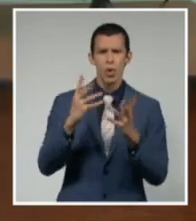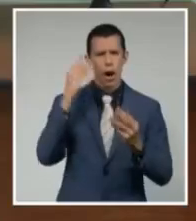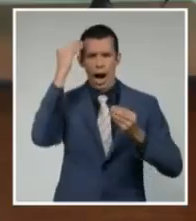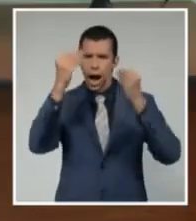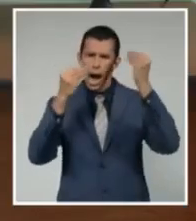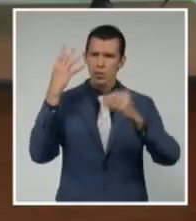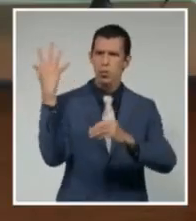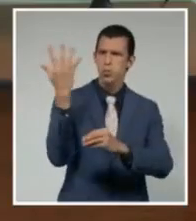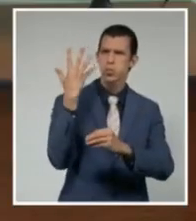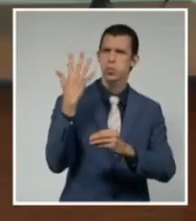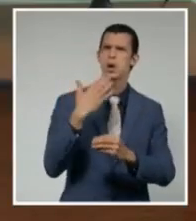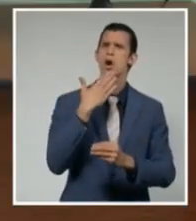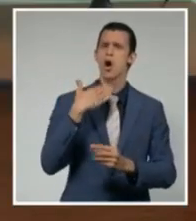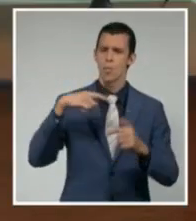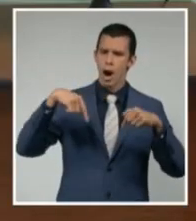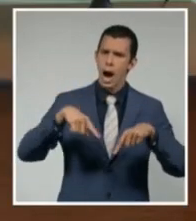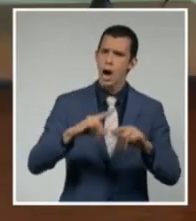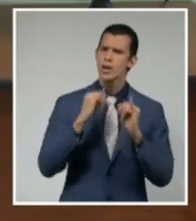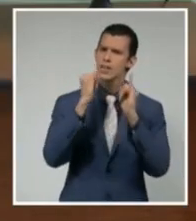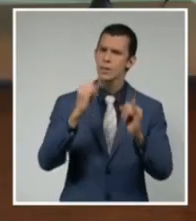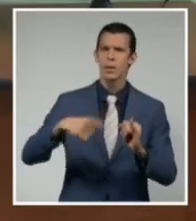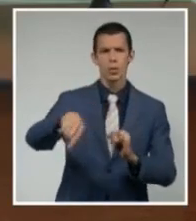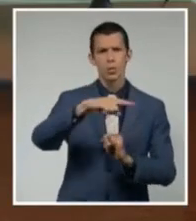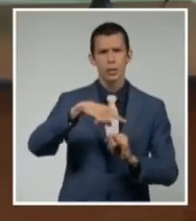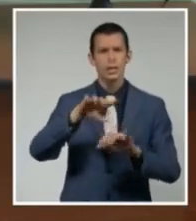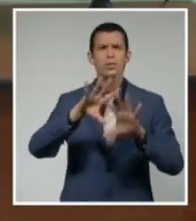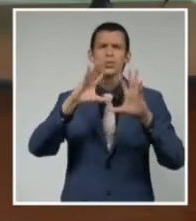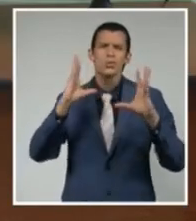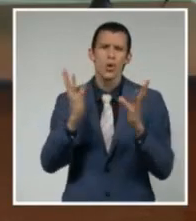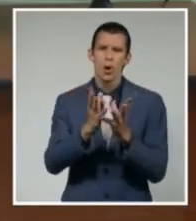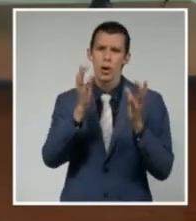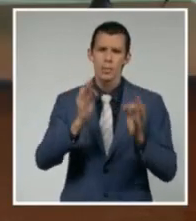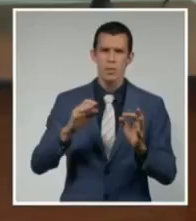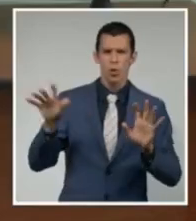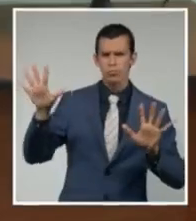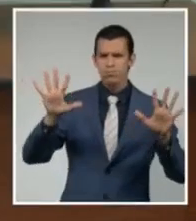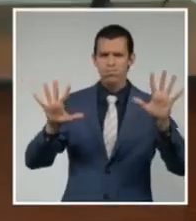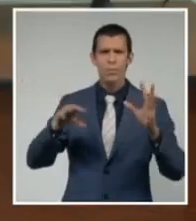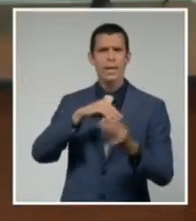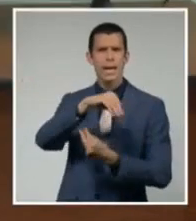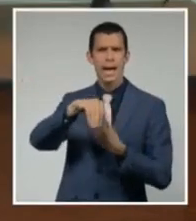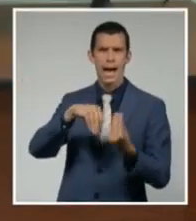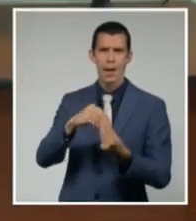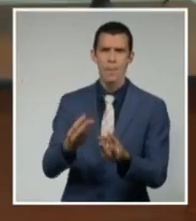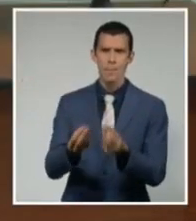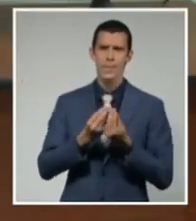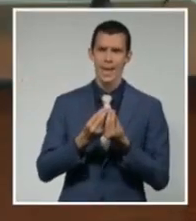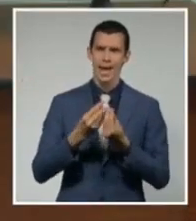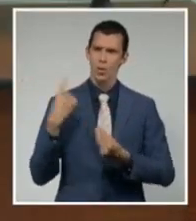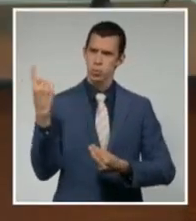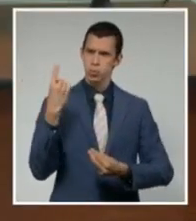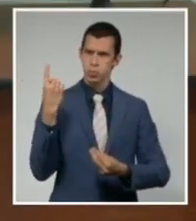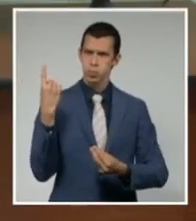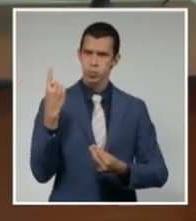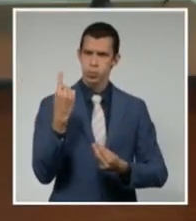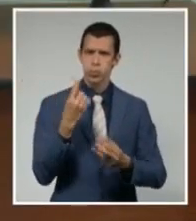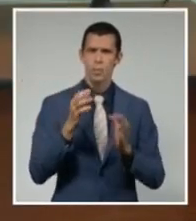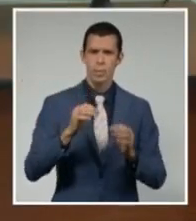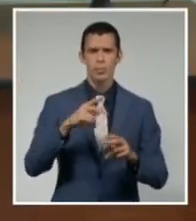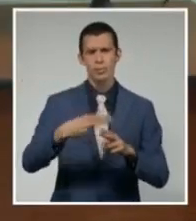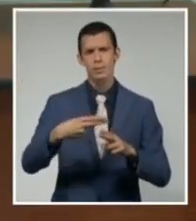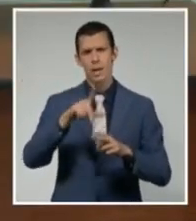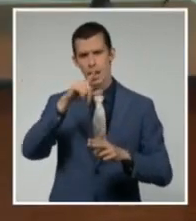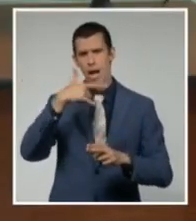Meteorología transmitiendo para ustedes todas las incidencias que podamos tener acerca de esta tormenta tropical